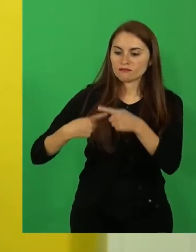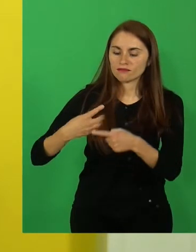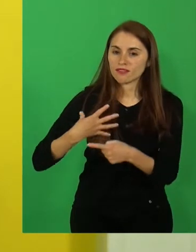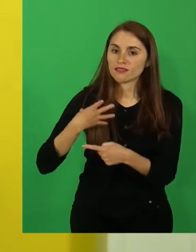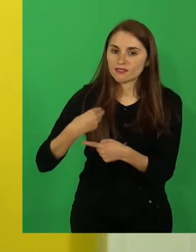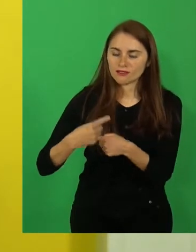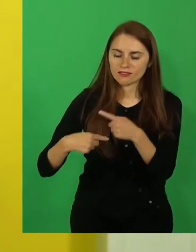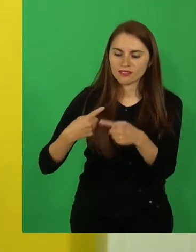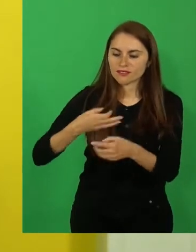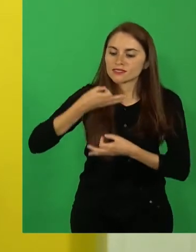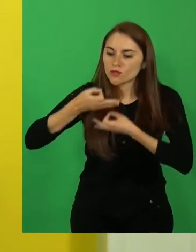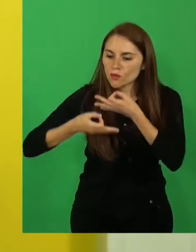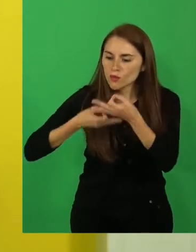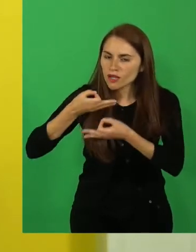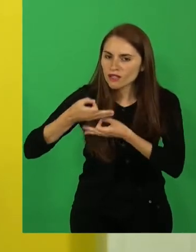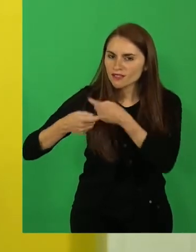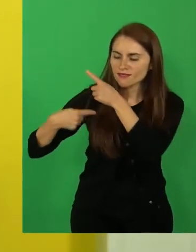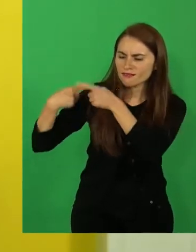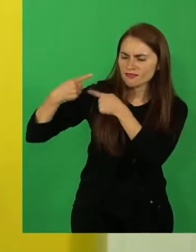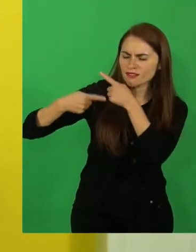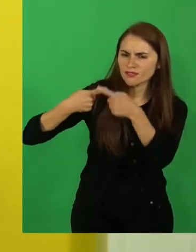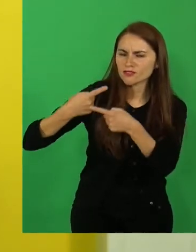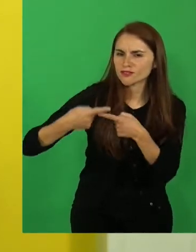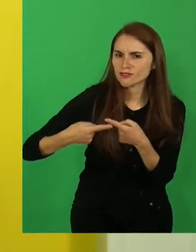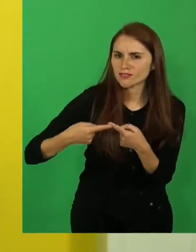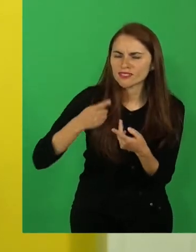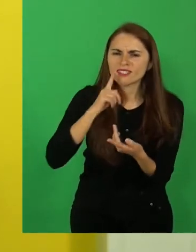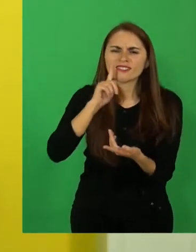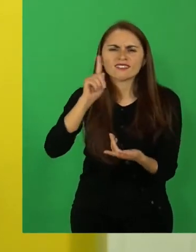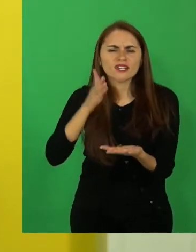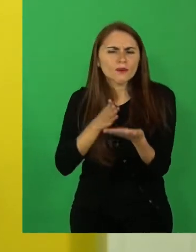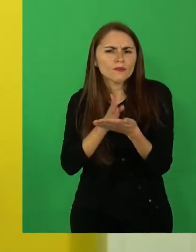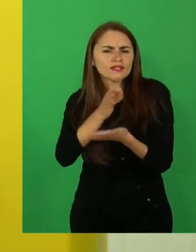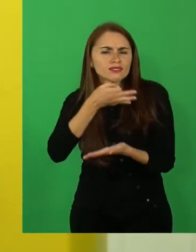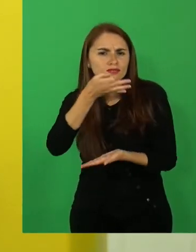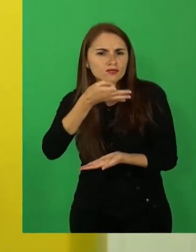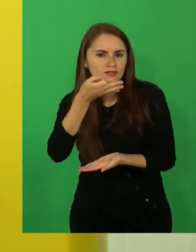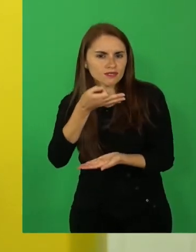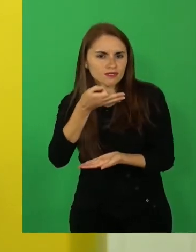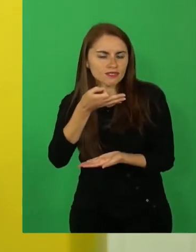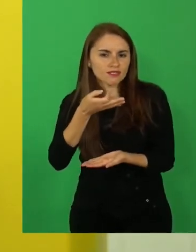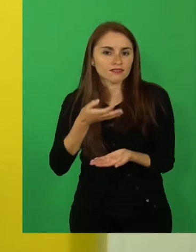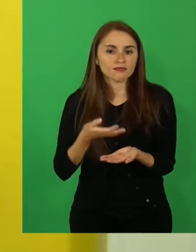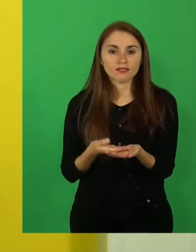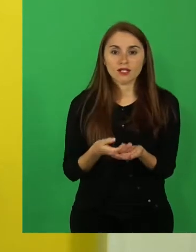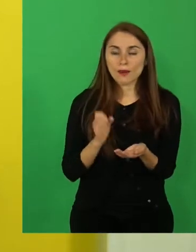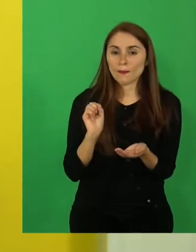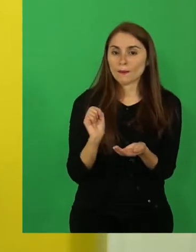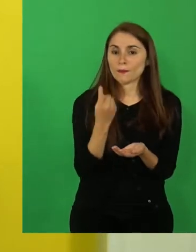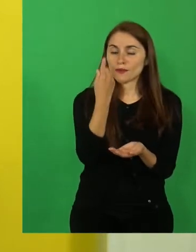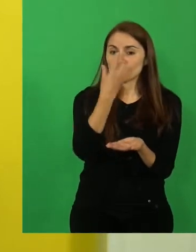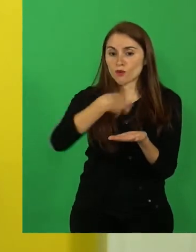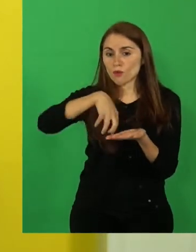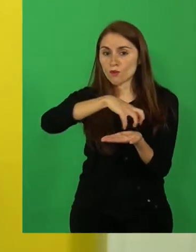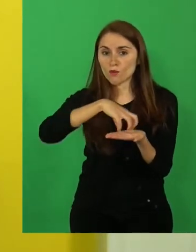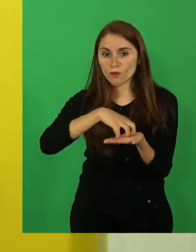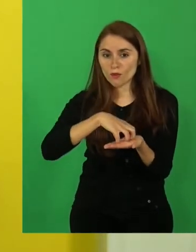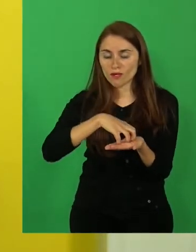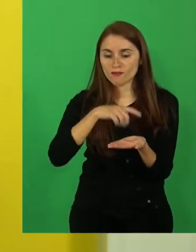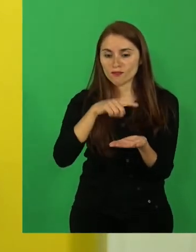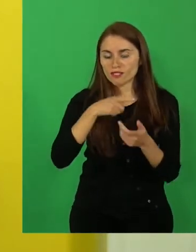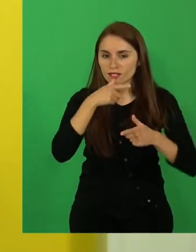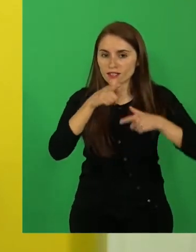generación. ¿Quiénes las contaban? En los primeros pueblos que crearon